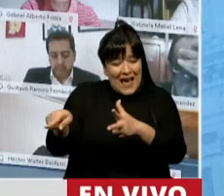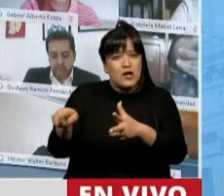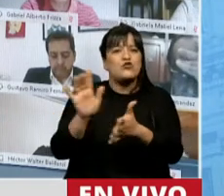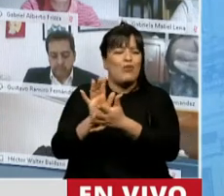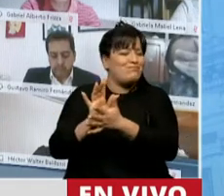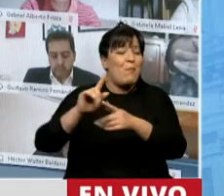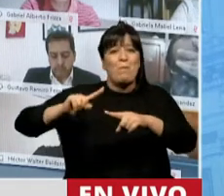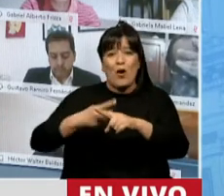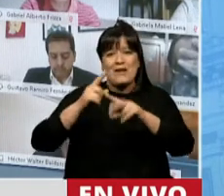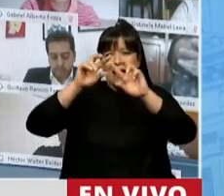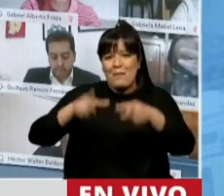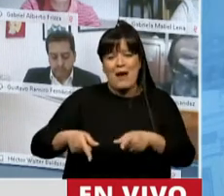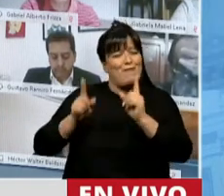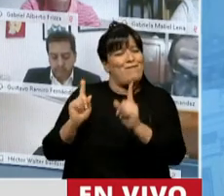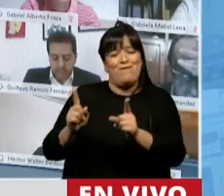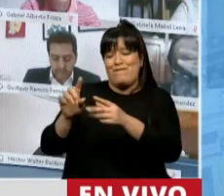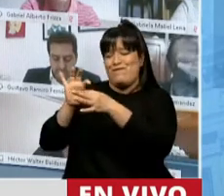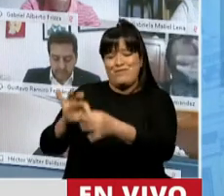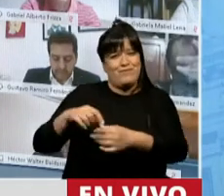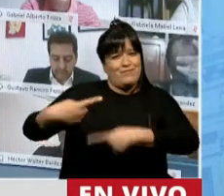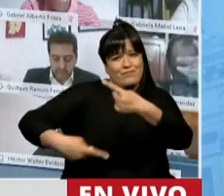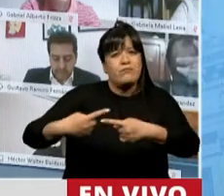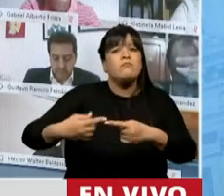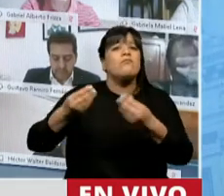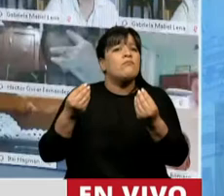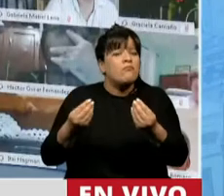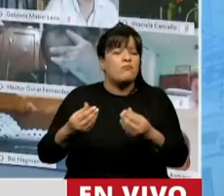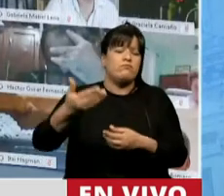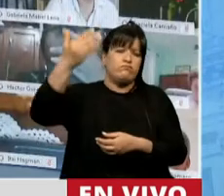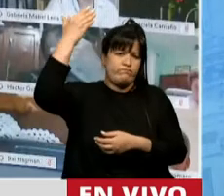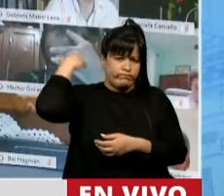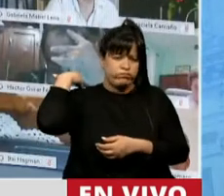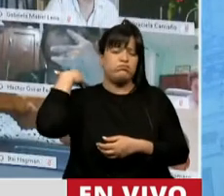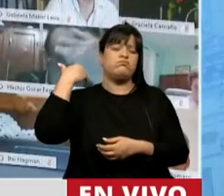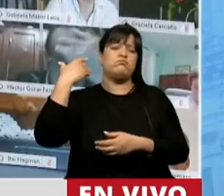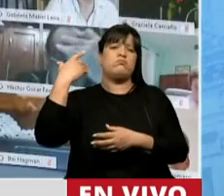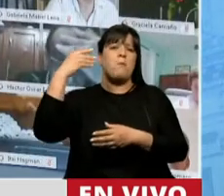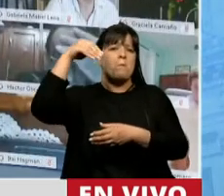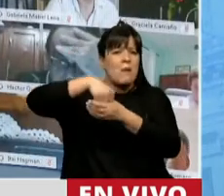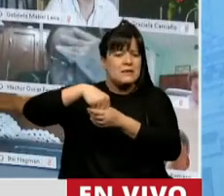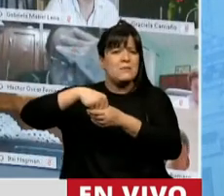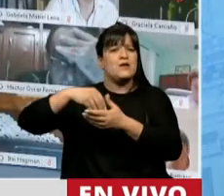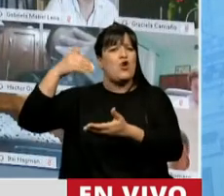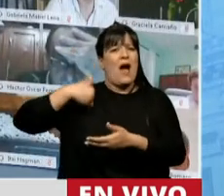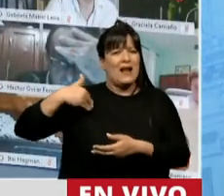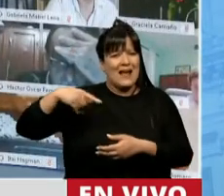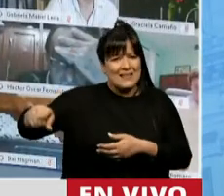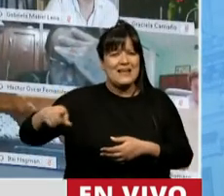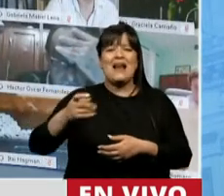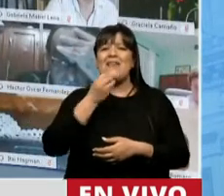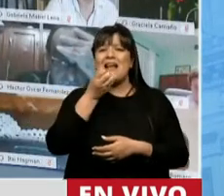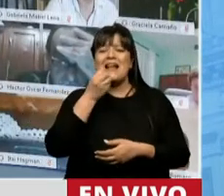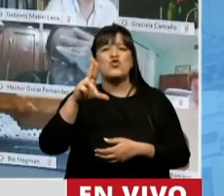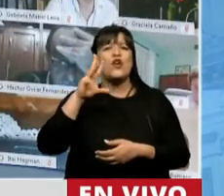sostenidas a lo largo del tiempo. Esto se remota a la participación argentina en la declaración de Río del año